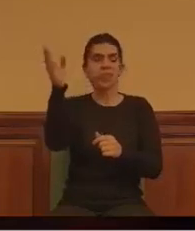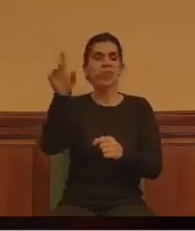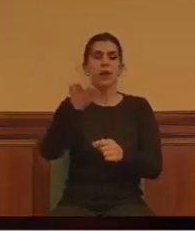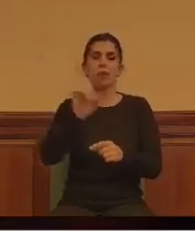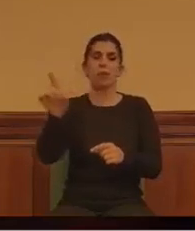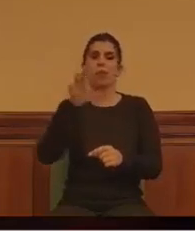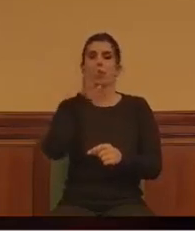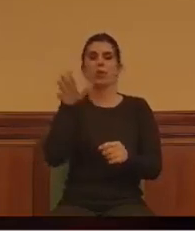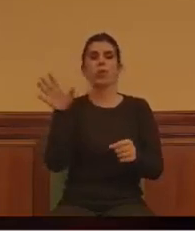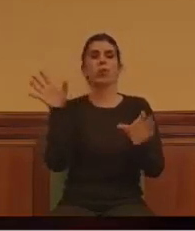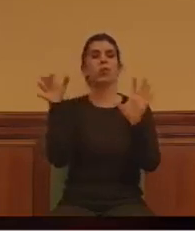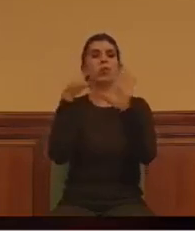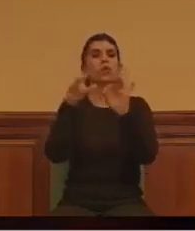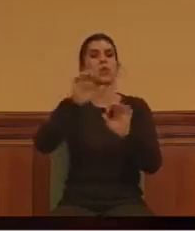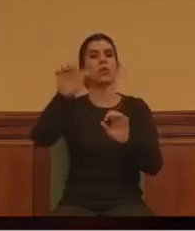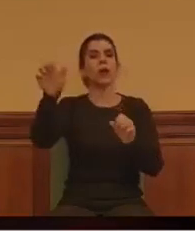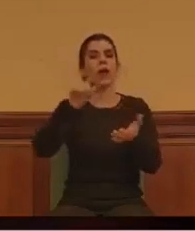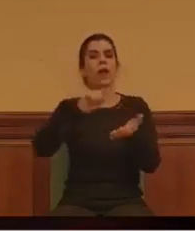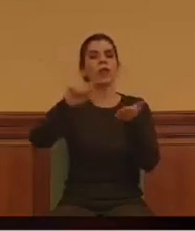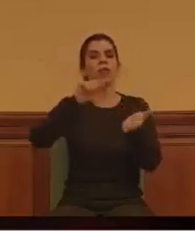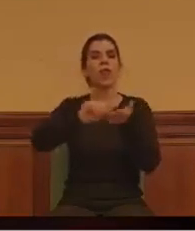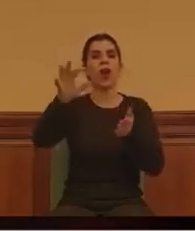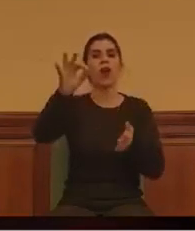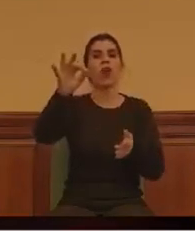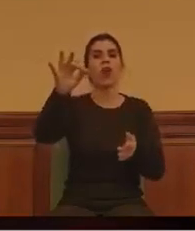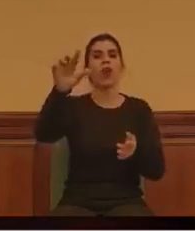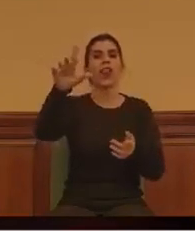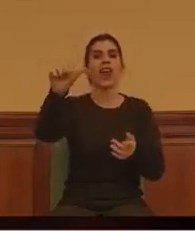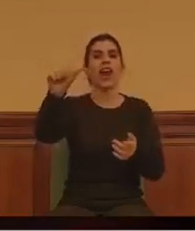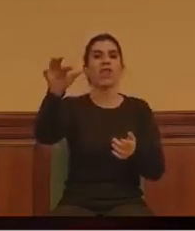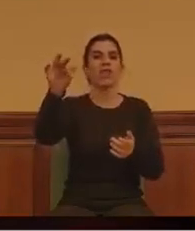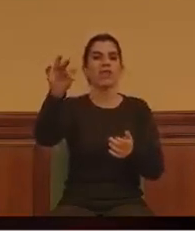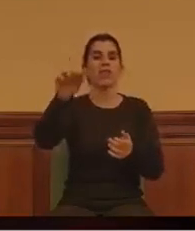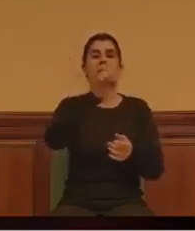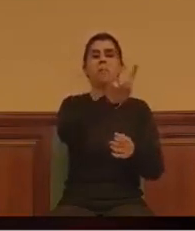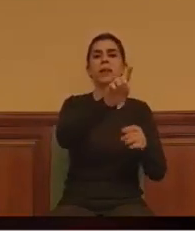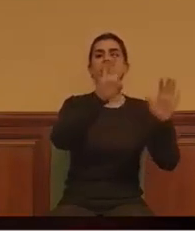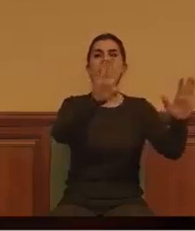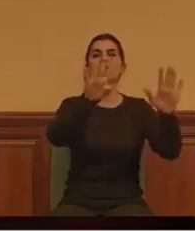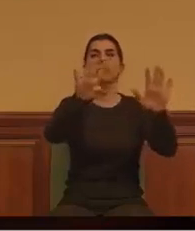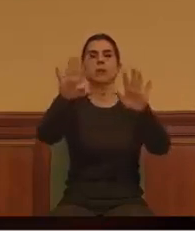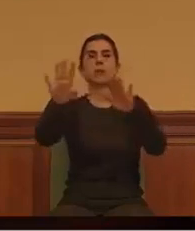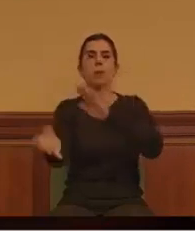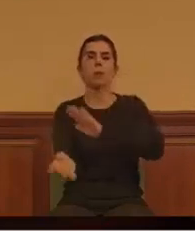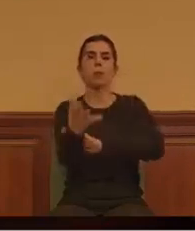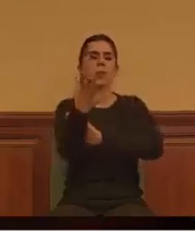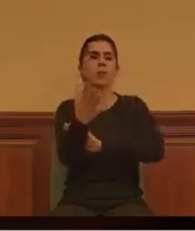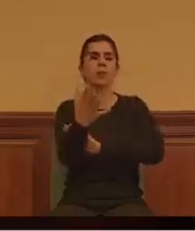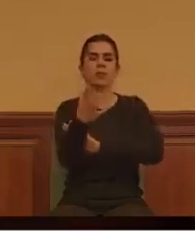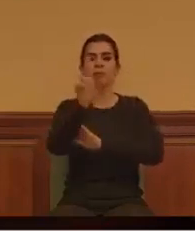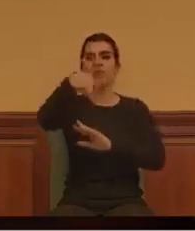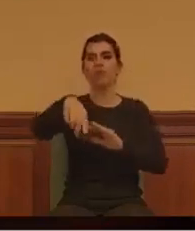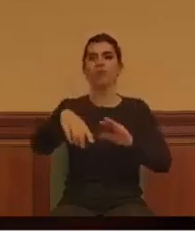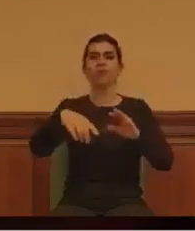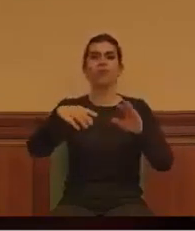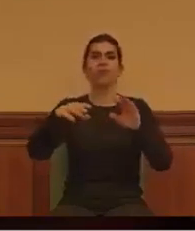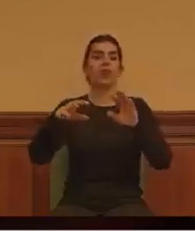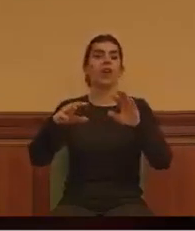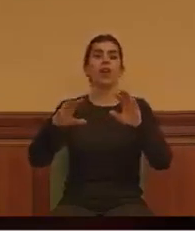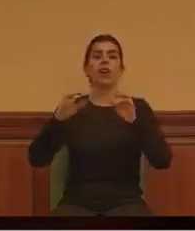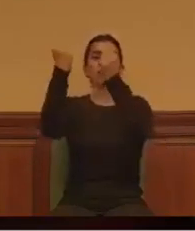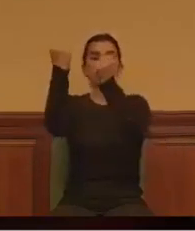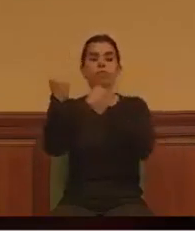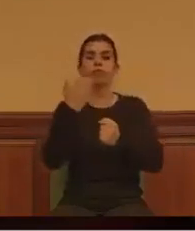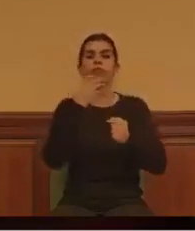oficina anticorrupción, la OLAF, en 1999. También cuentan con organismos de este tipo Italia, Portugal